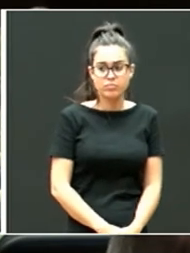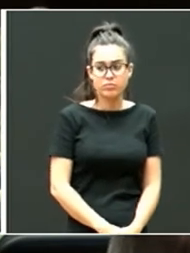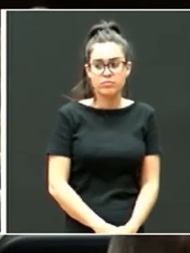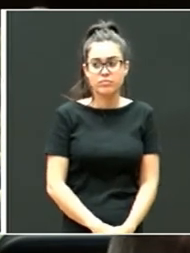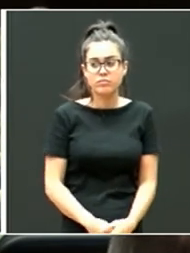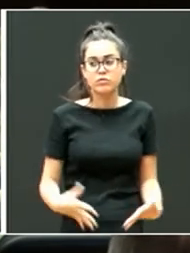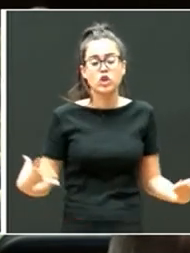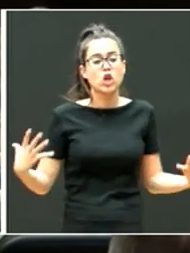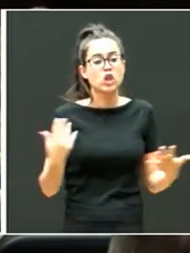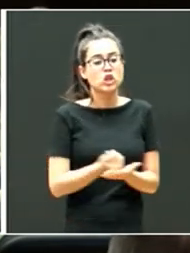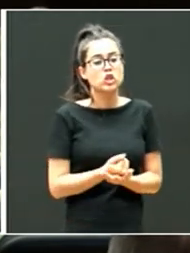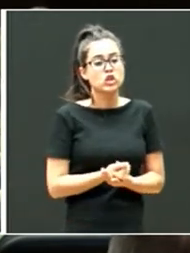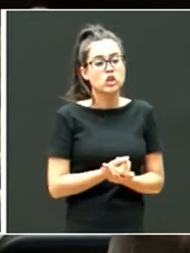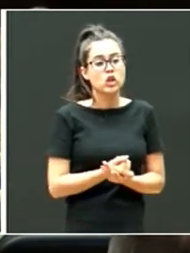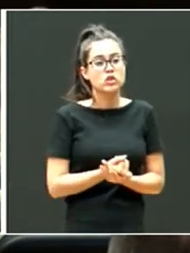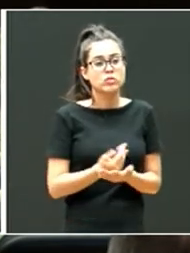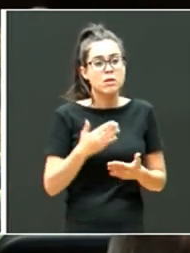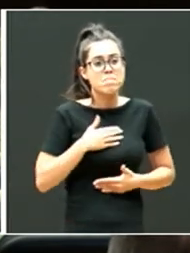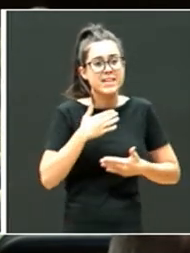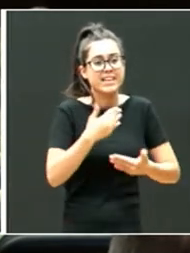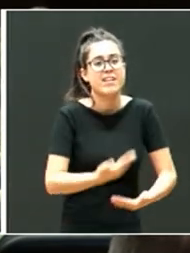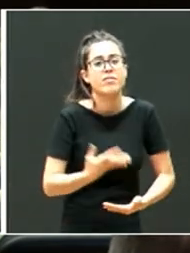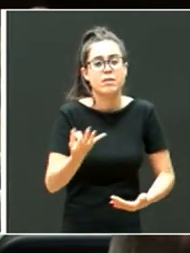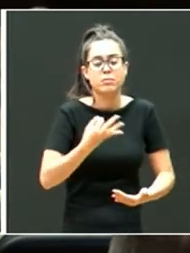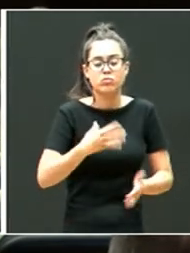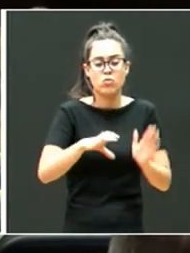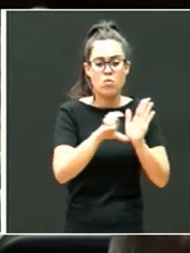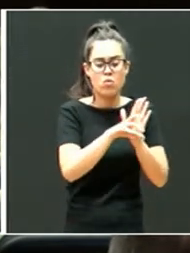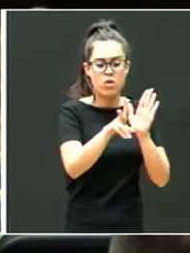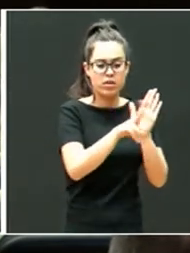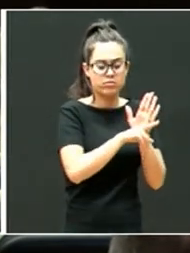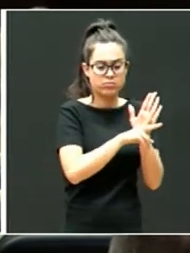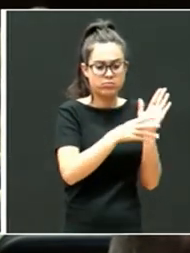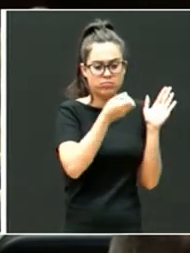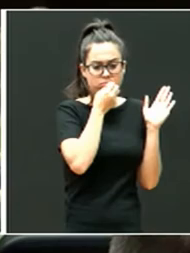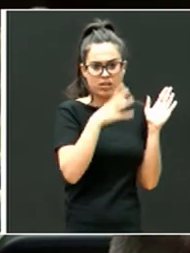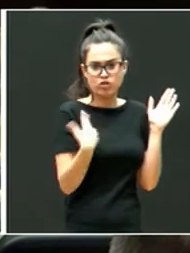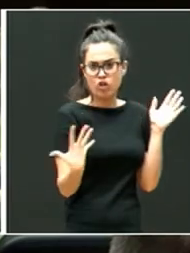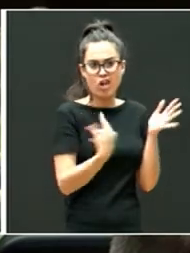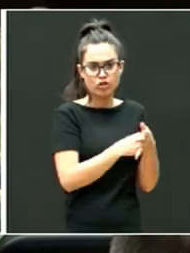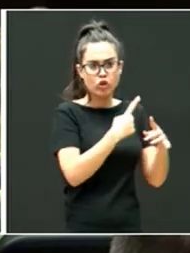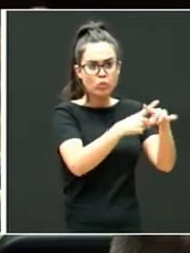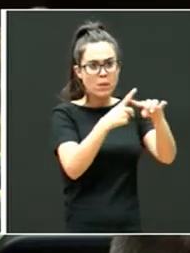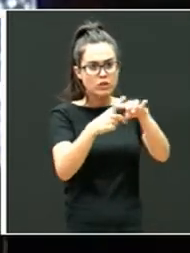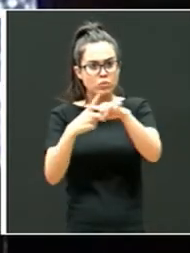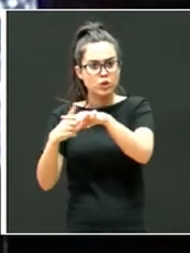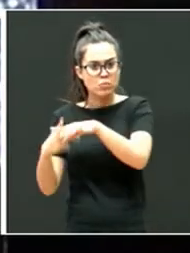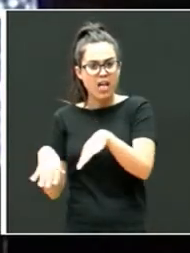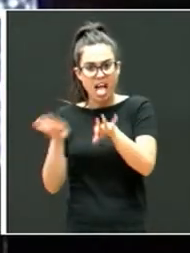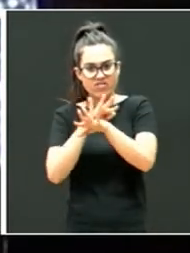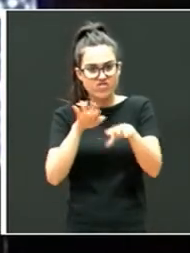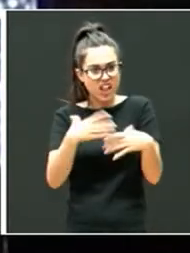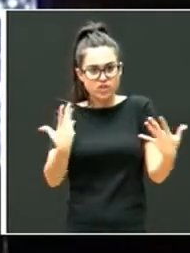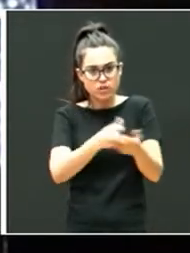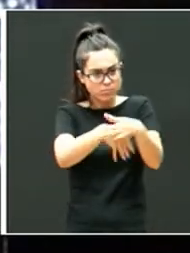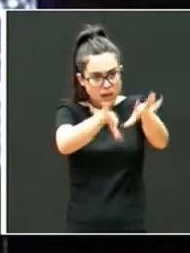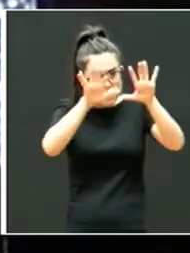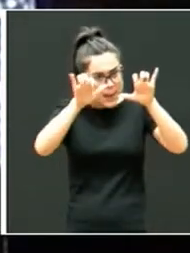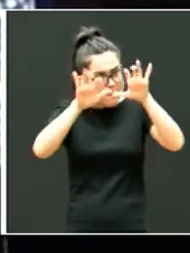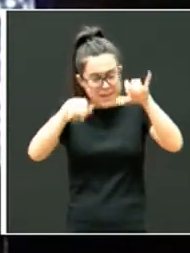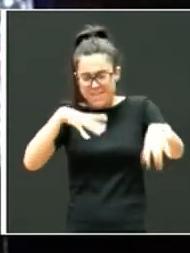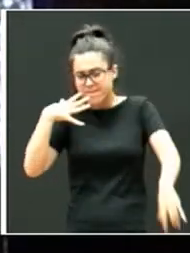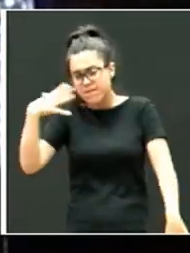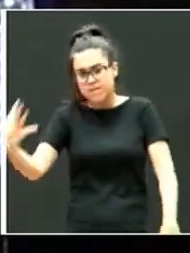muchísimo es el currículum. Todos van a saber sumar, de verdad, todos van a saber sumar y